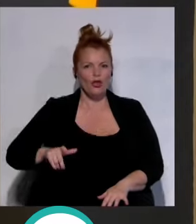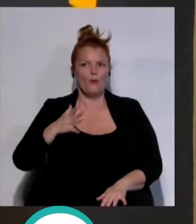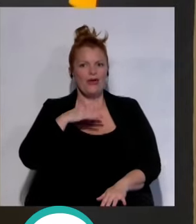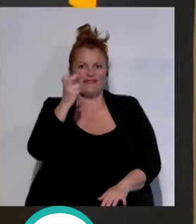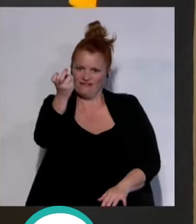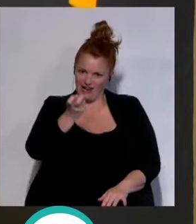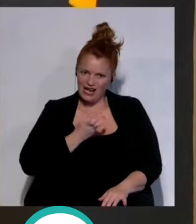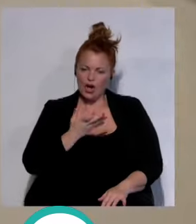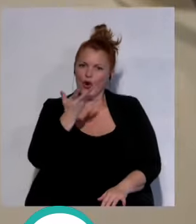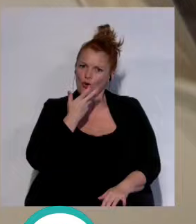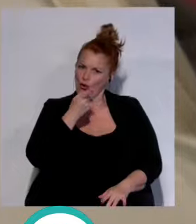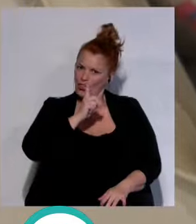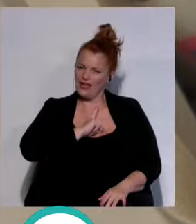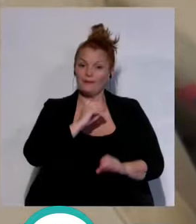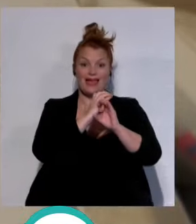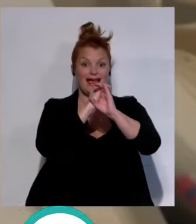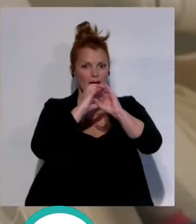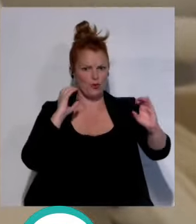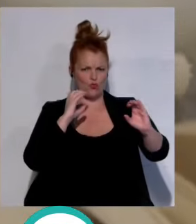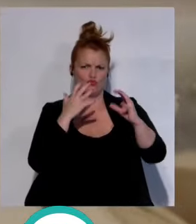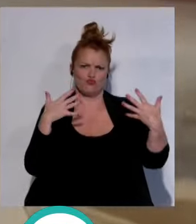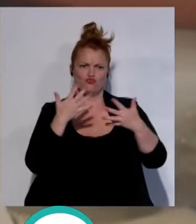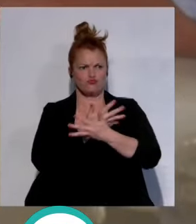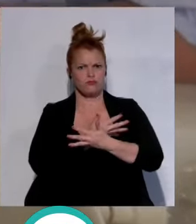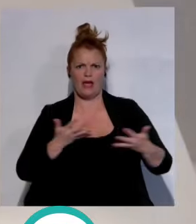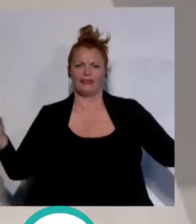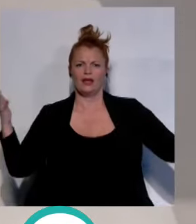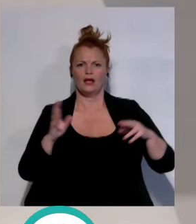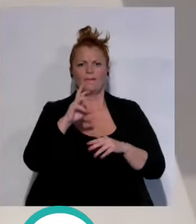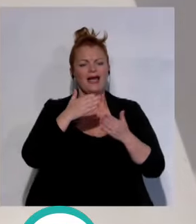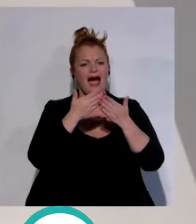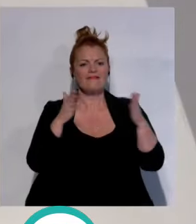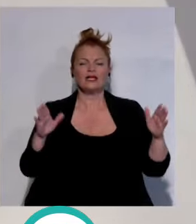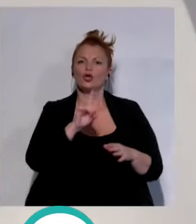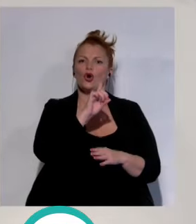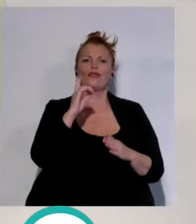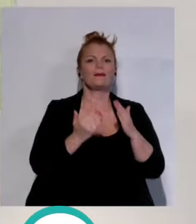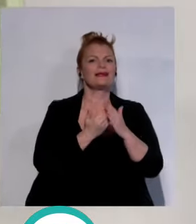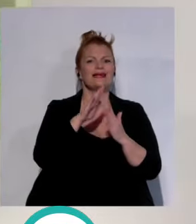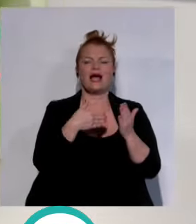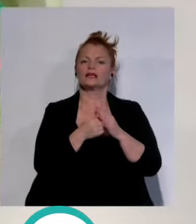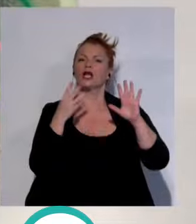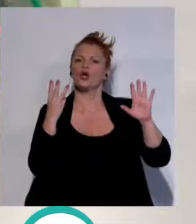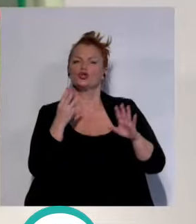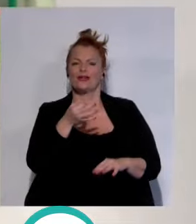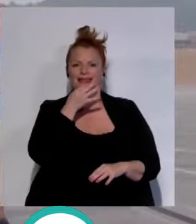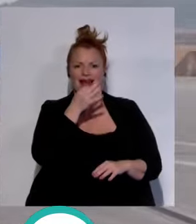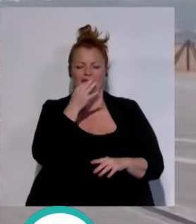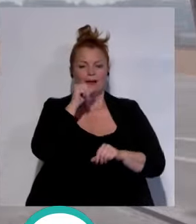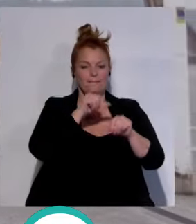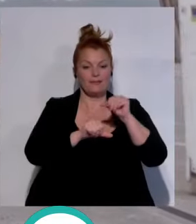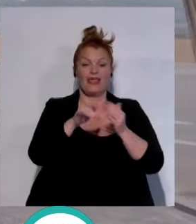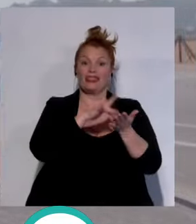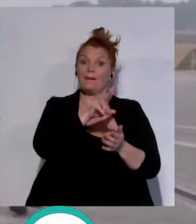conocernos a vernos El camión de grandes dimensiones permanecerá abierto de 11 de la mañana a 8 de la tarde los próximos